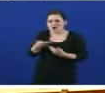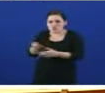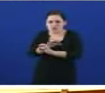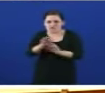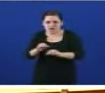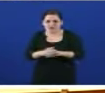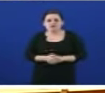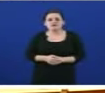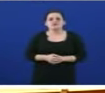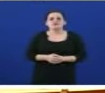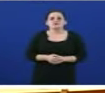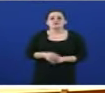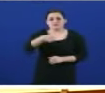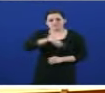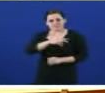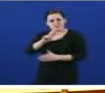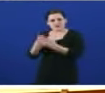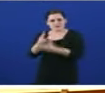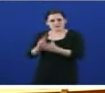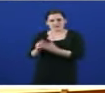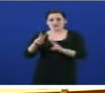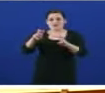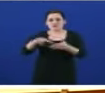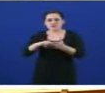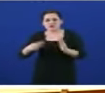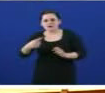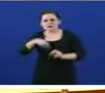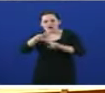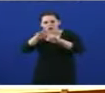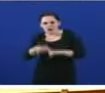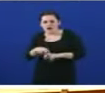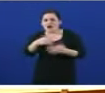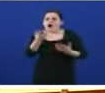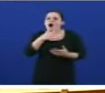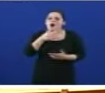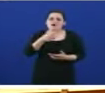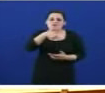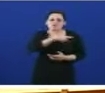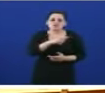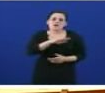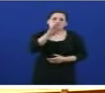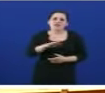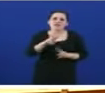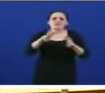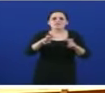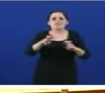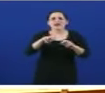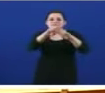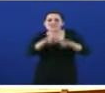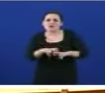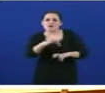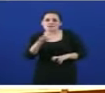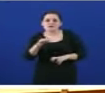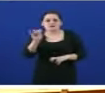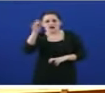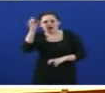conversencia iniciado polo goberno anterior nesta materia, os seus primeiros orzamentos en investigación e desenvolvimento recortan